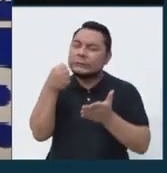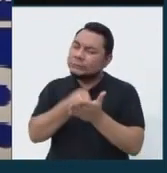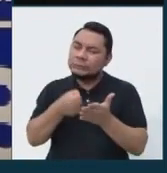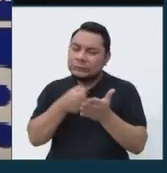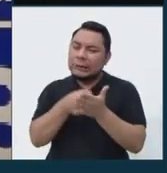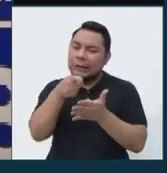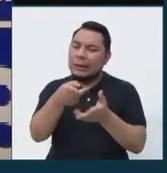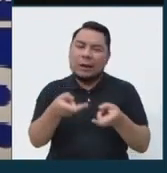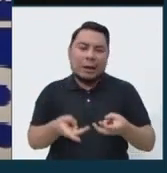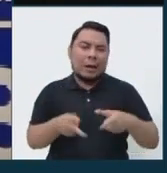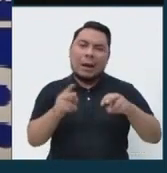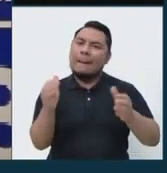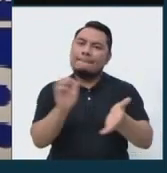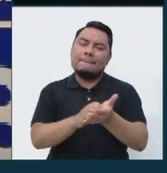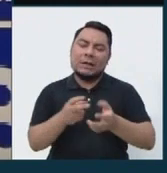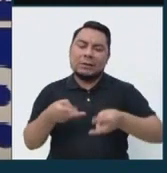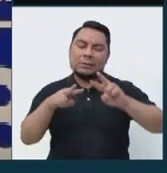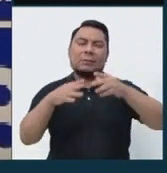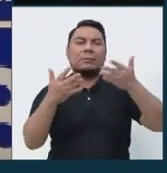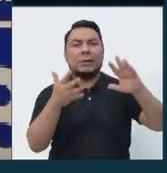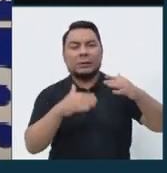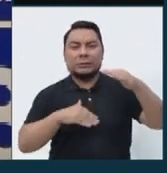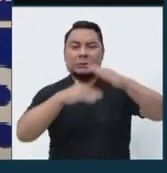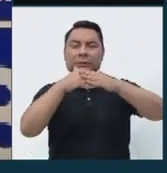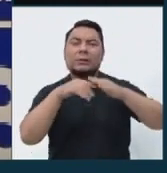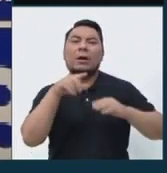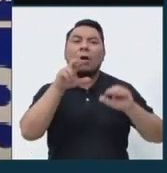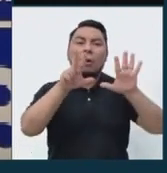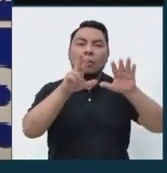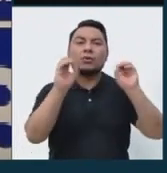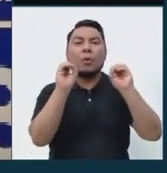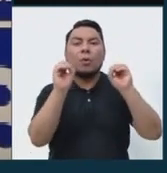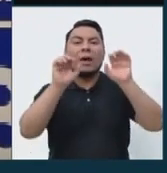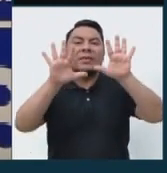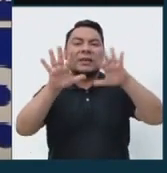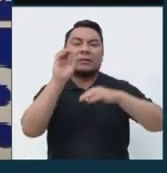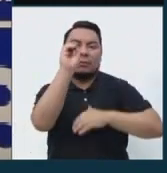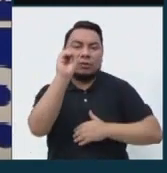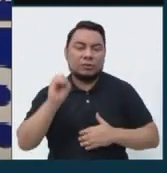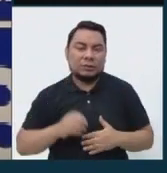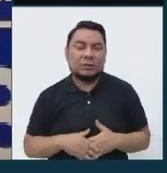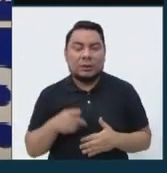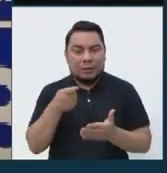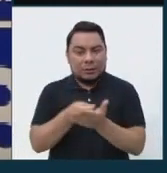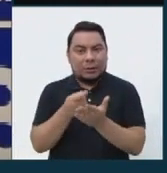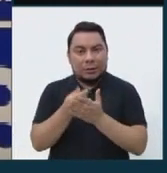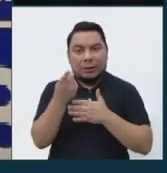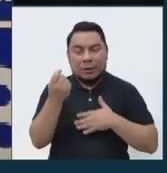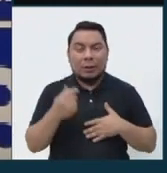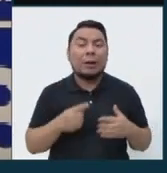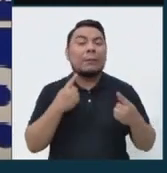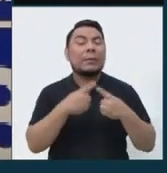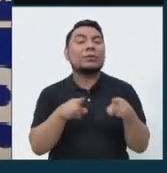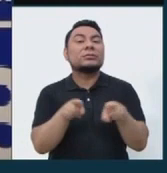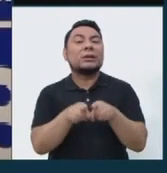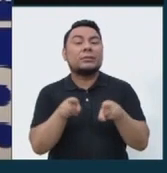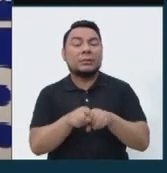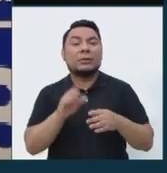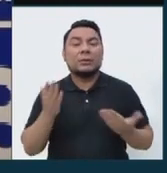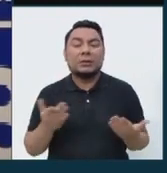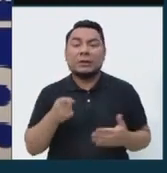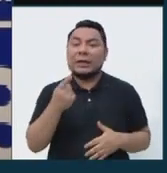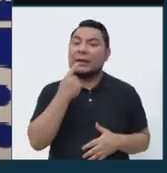incrementar siquiera a un 8 o 10% del presupuesto. Pero también es menester